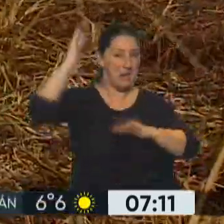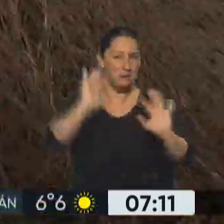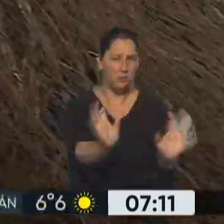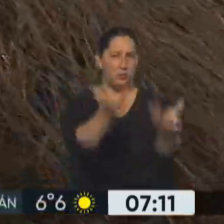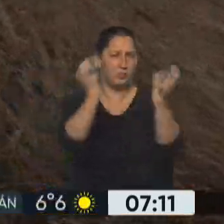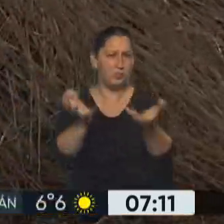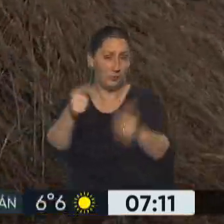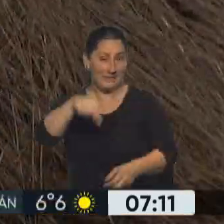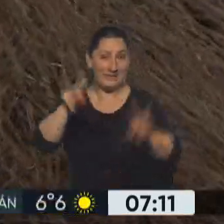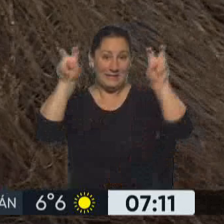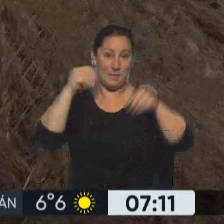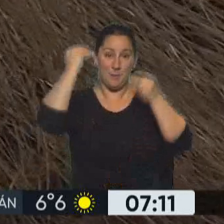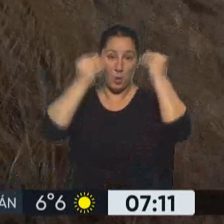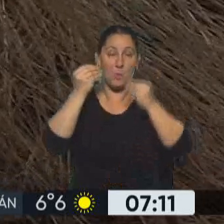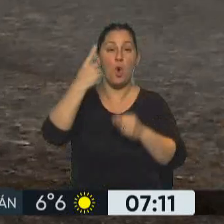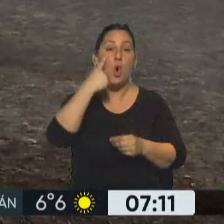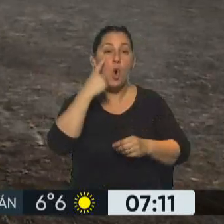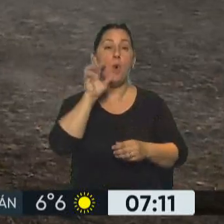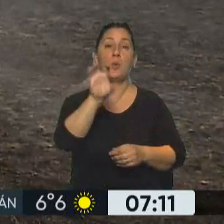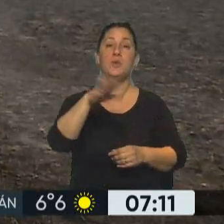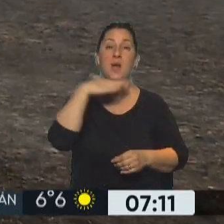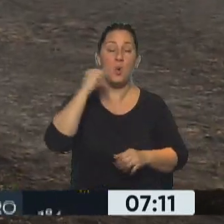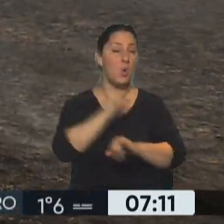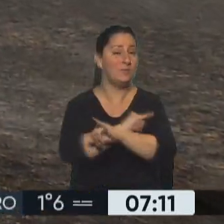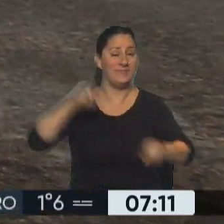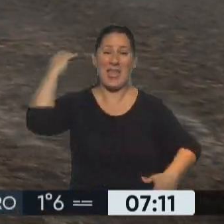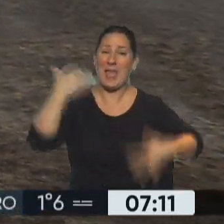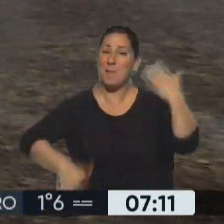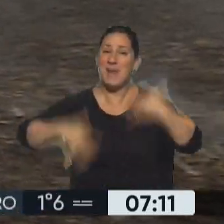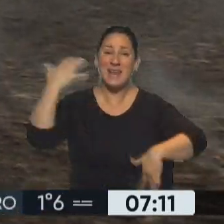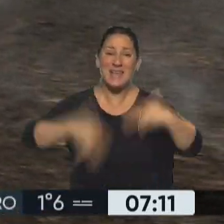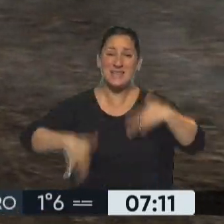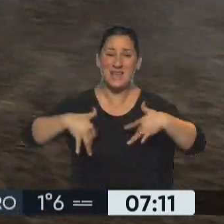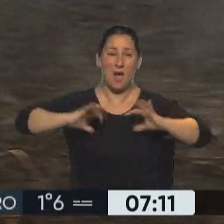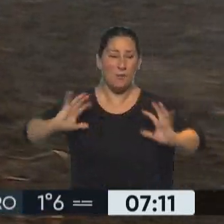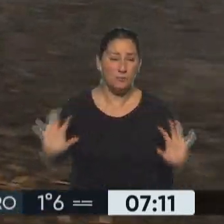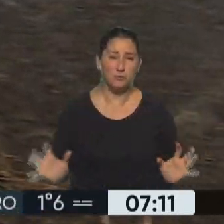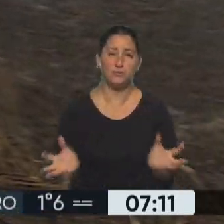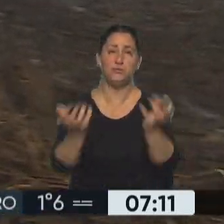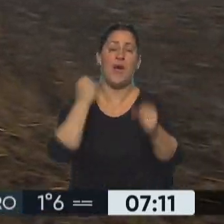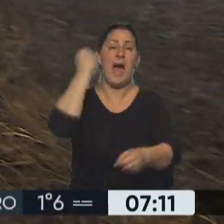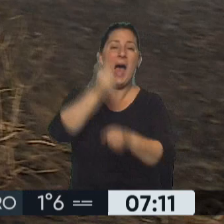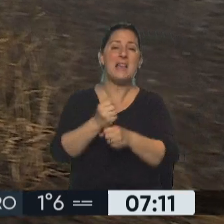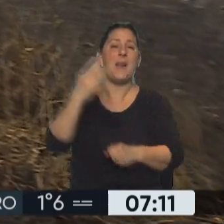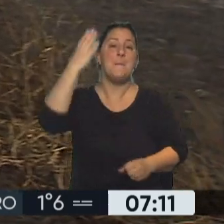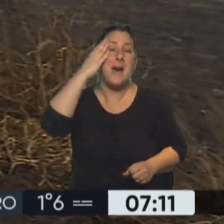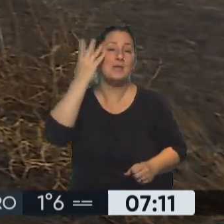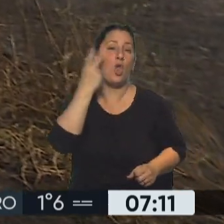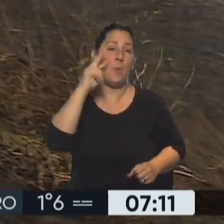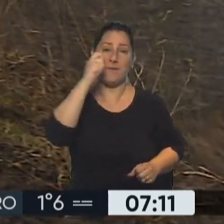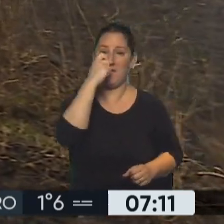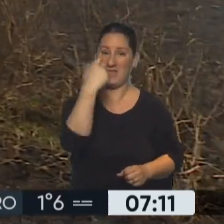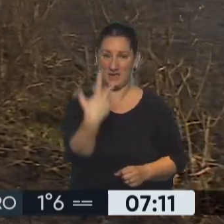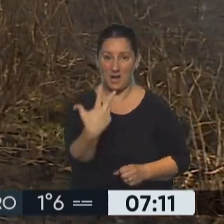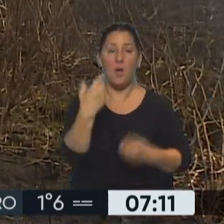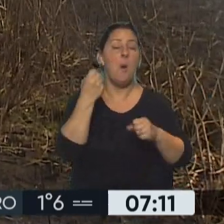mucho. Atención porque en la provincia de Jujuy se acaba de declarar la emergencia ígnea hasta el próximo mes de marzo del 2023,